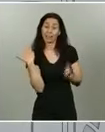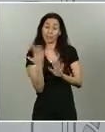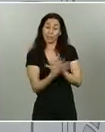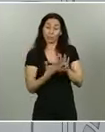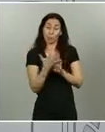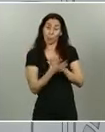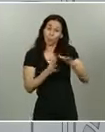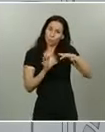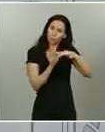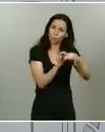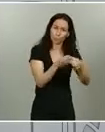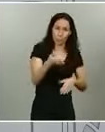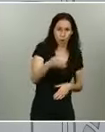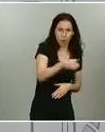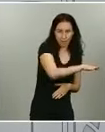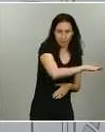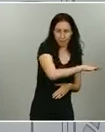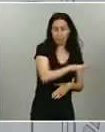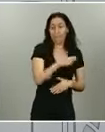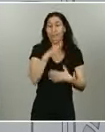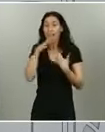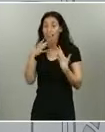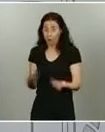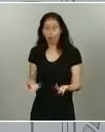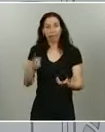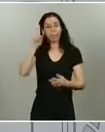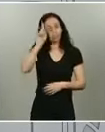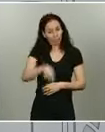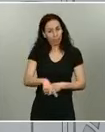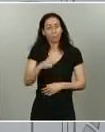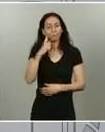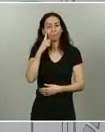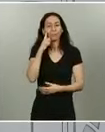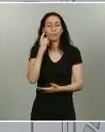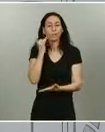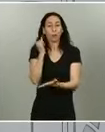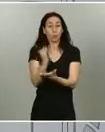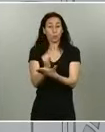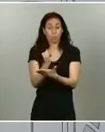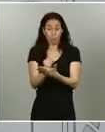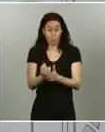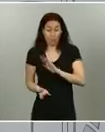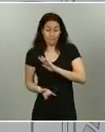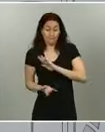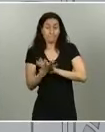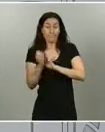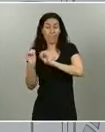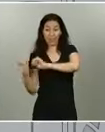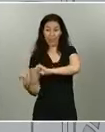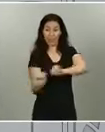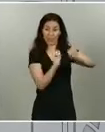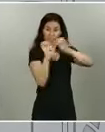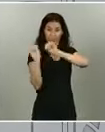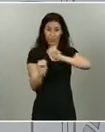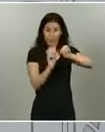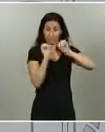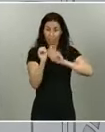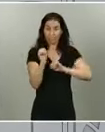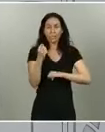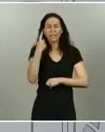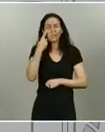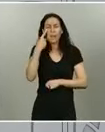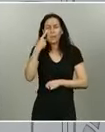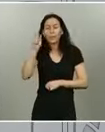Ahora sabemos también por el estudio de seroprevalencia, es decir, de cuánta gente realmente se infectó en nuestro país y desarrolló